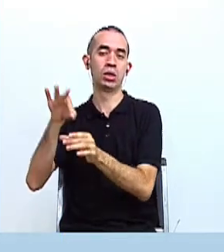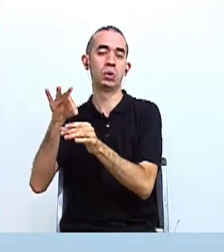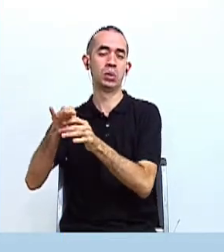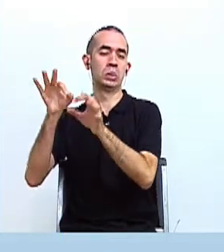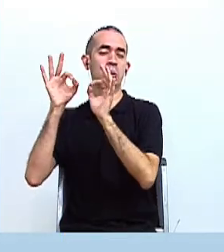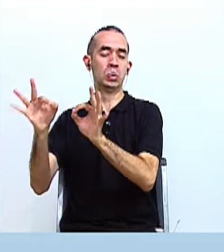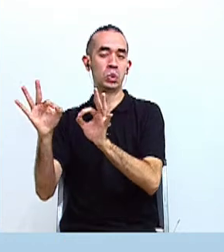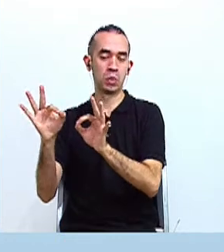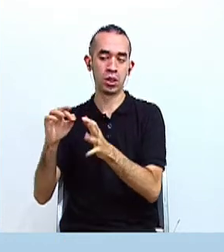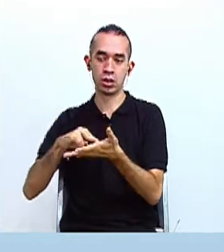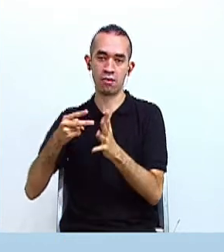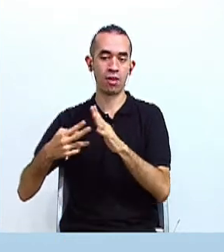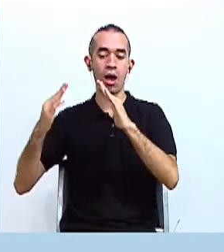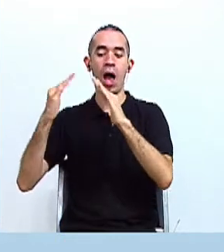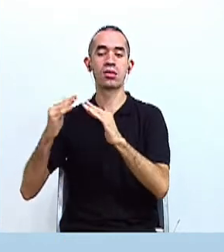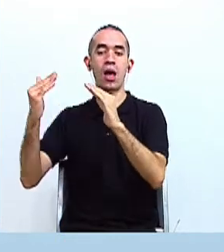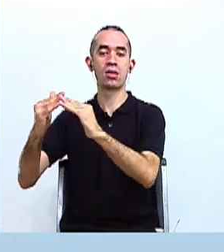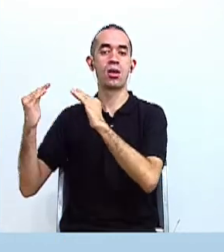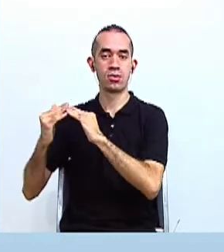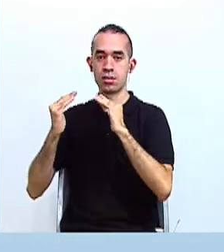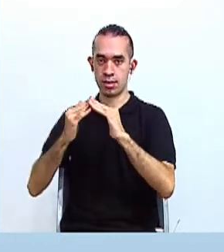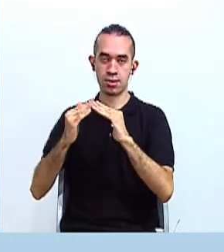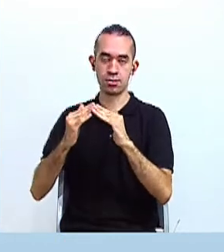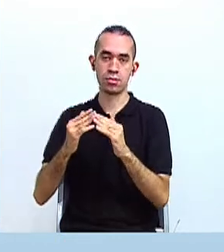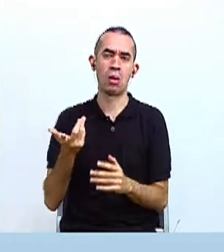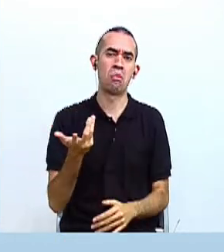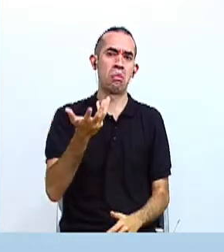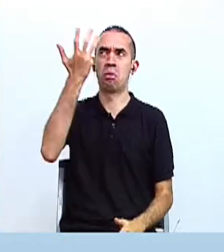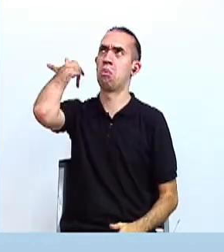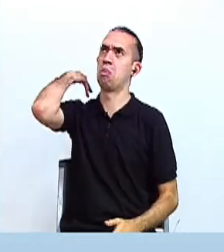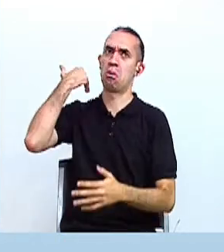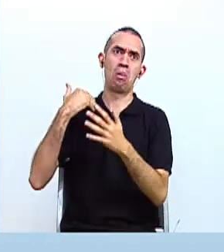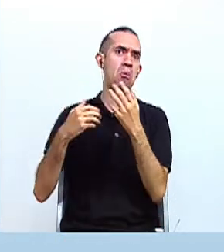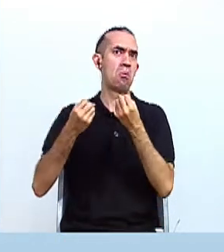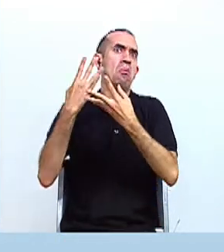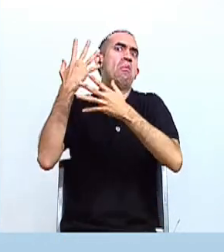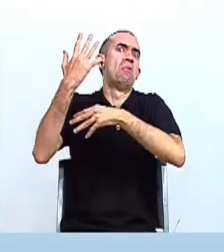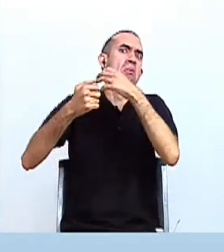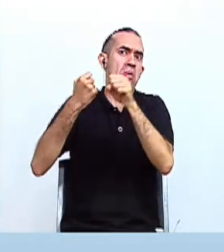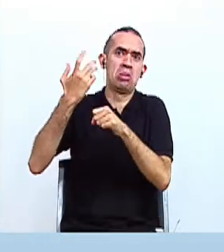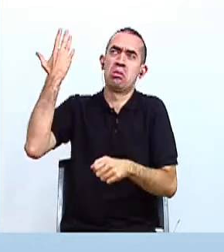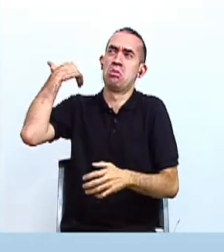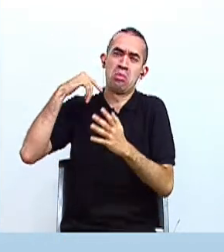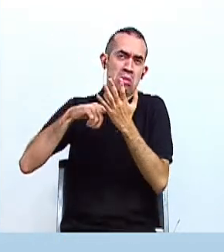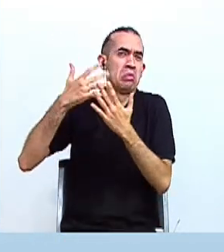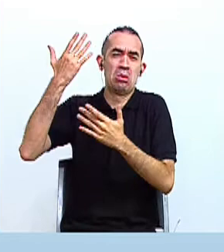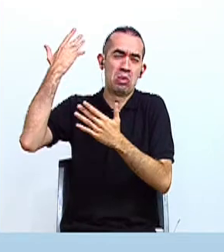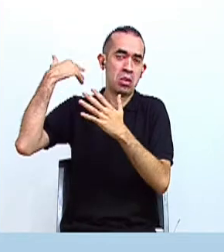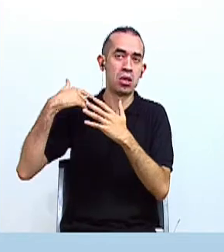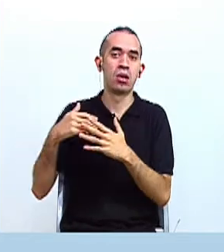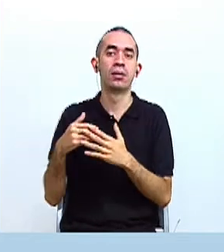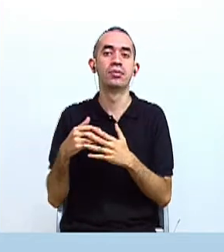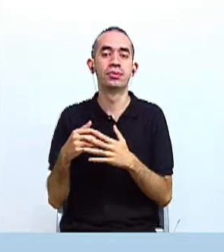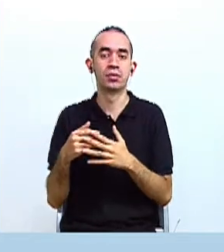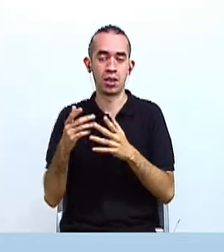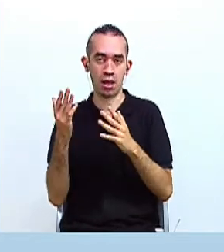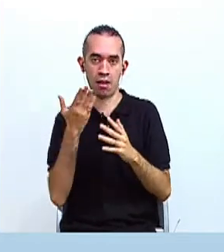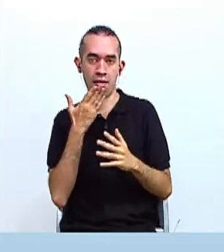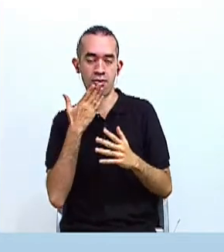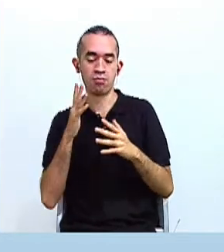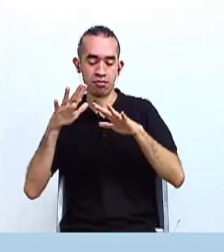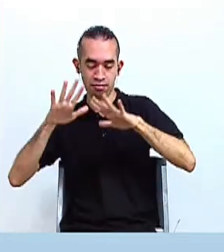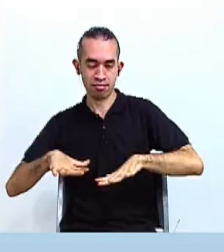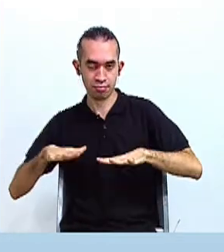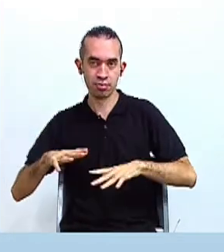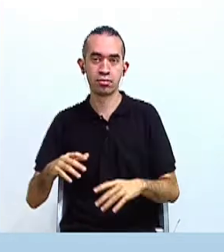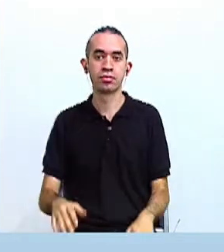habitaron este territorio desde hace miles de años. Y al llegar, nos preguntamos, ¿qué se encontraron? En